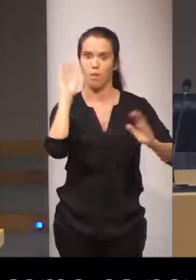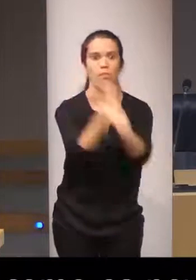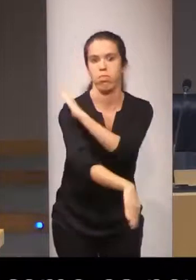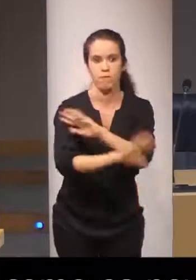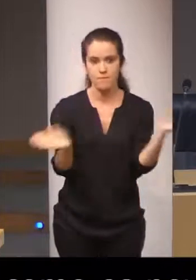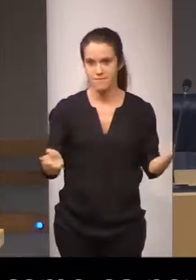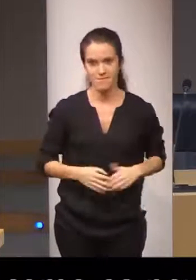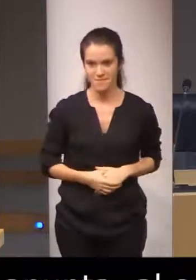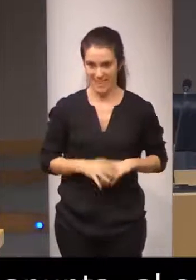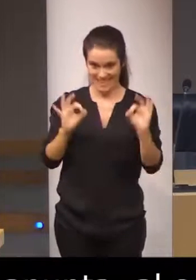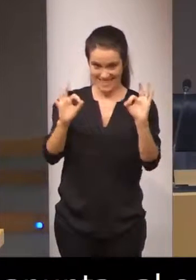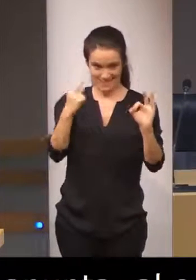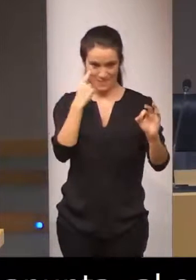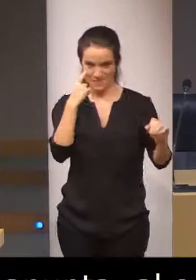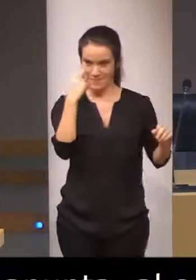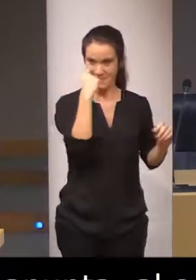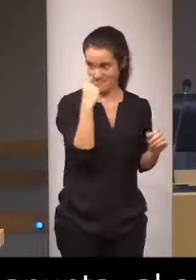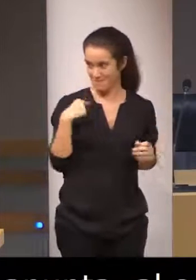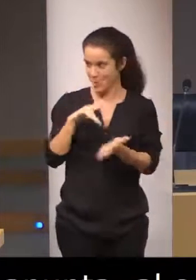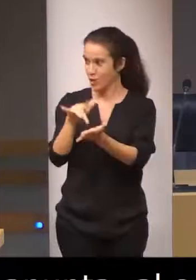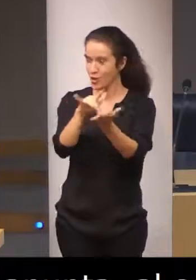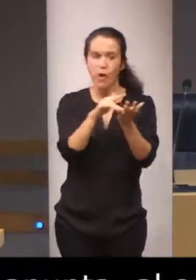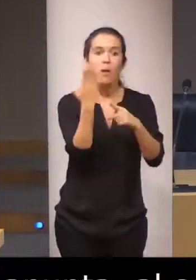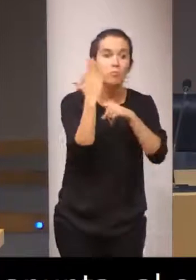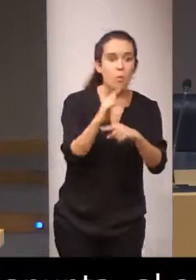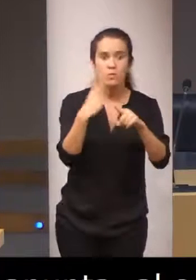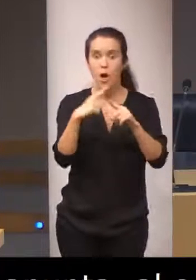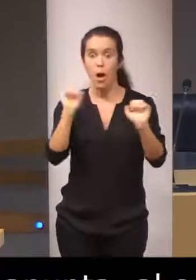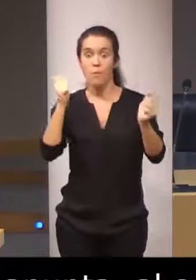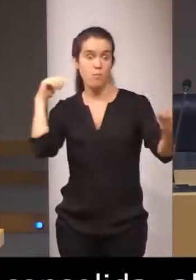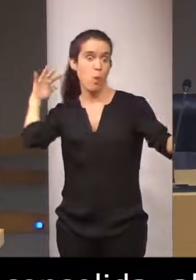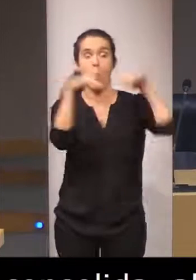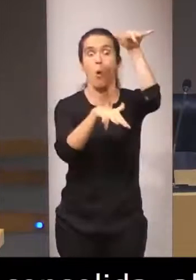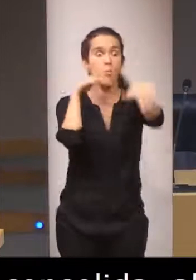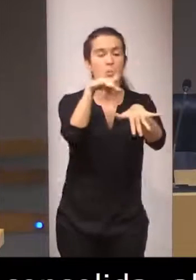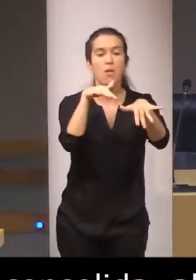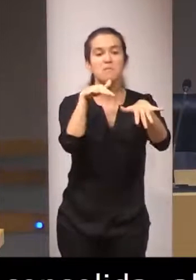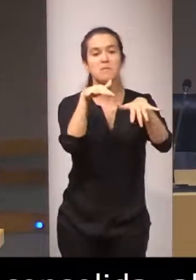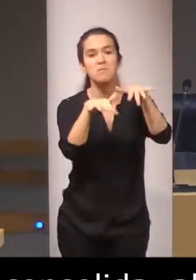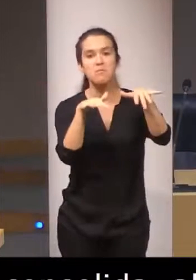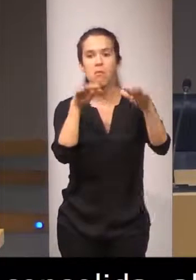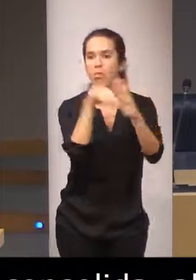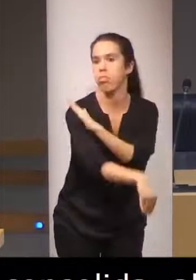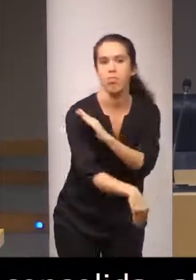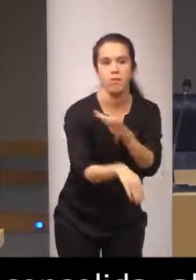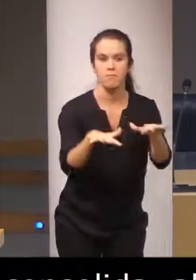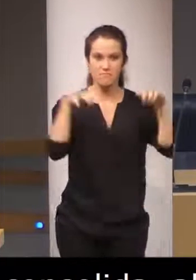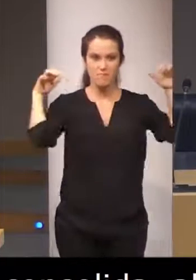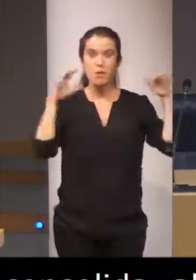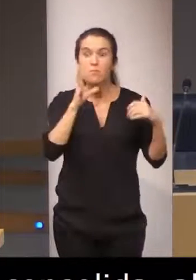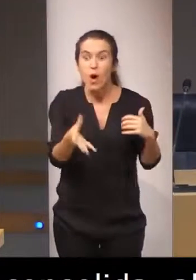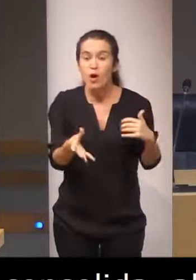éxito. Ha ocurrido en todas las propuestas ¿por qué? Porque cuesta.